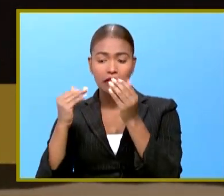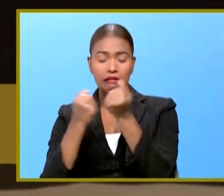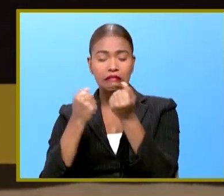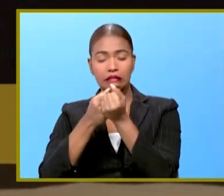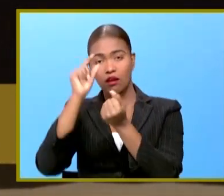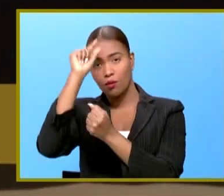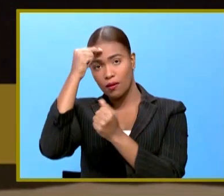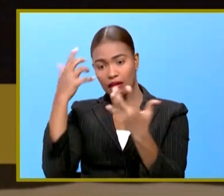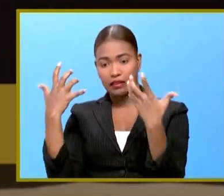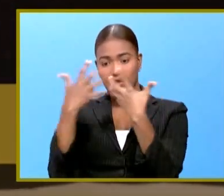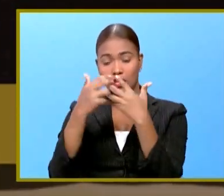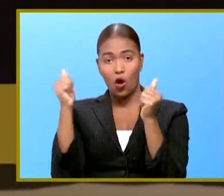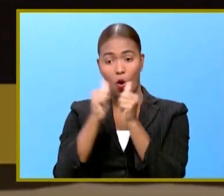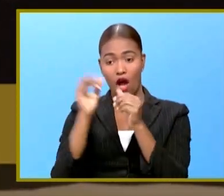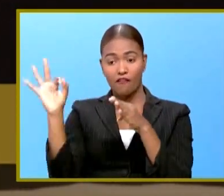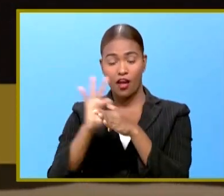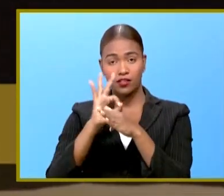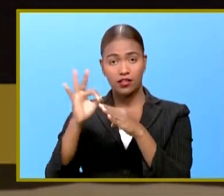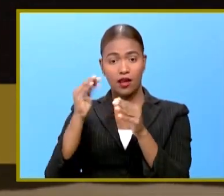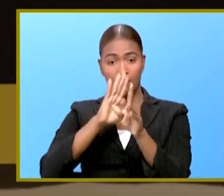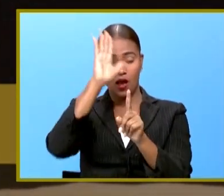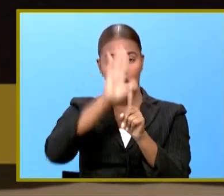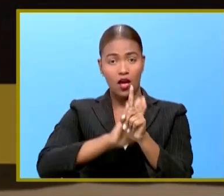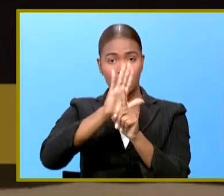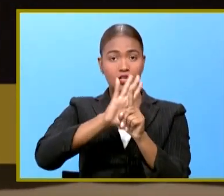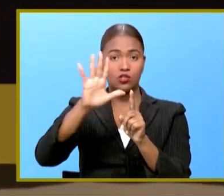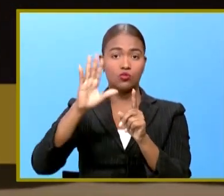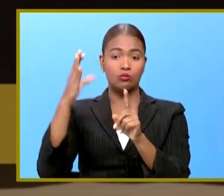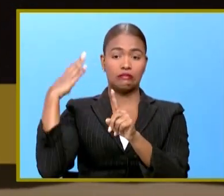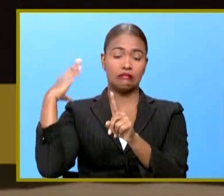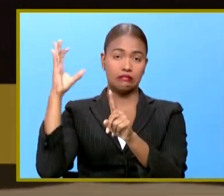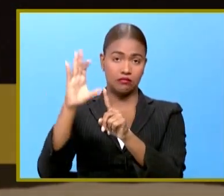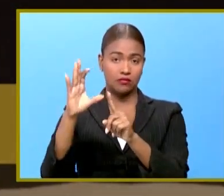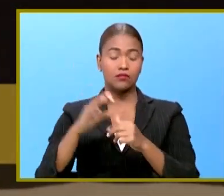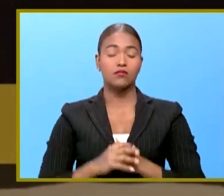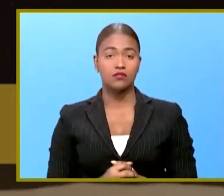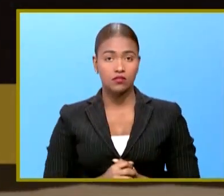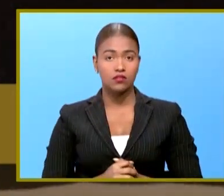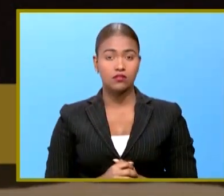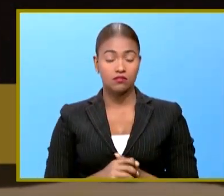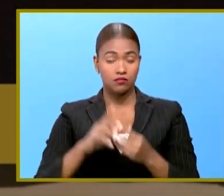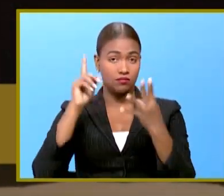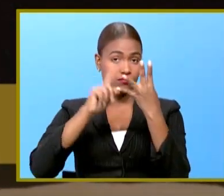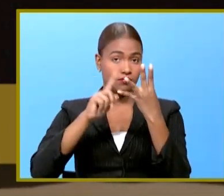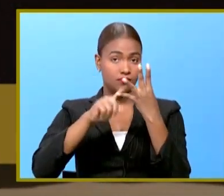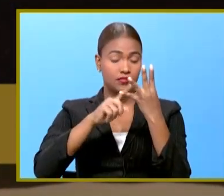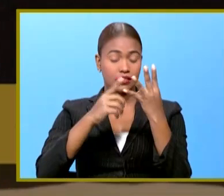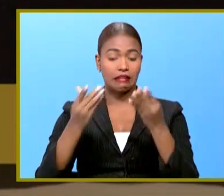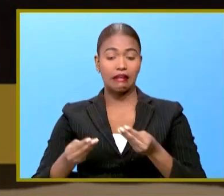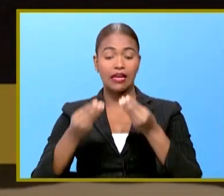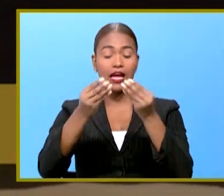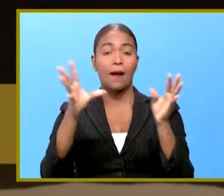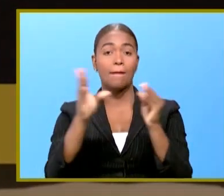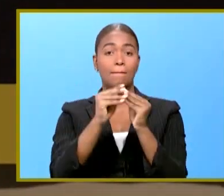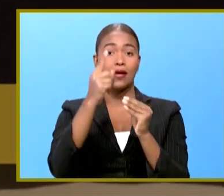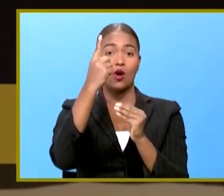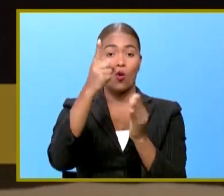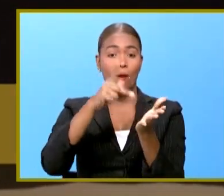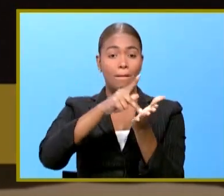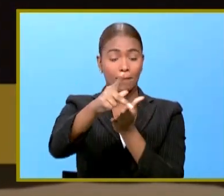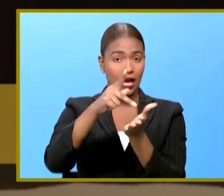relacionados con las funciones propias de sus cargos. cuatro recibir más de una